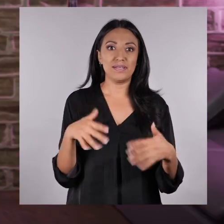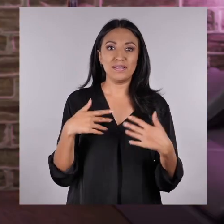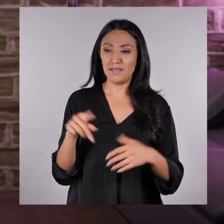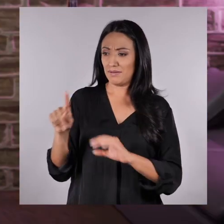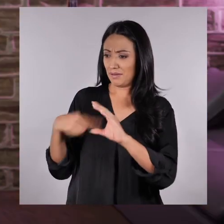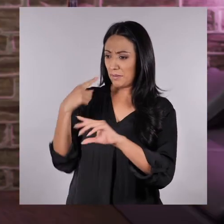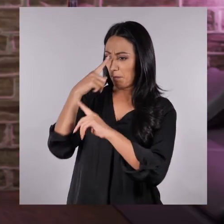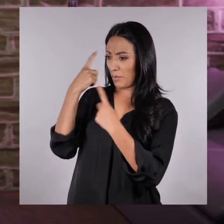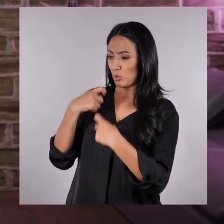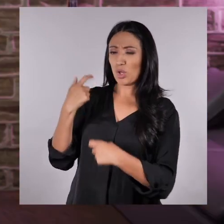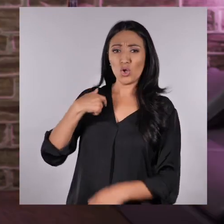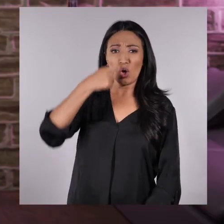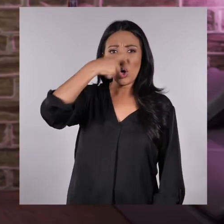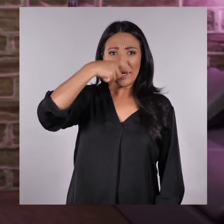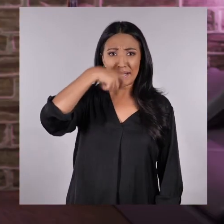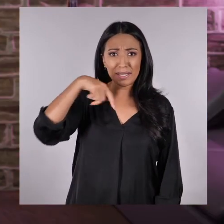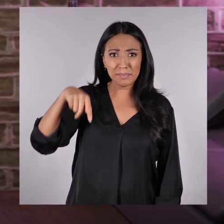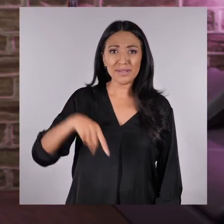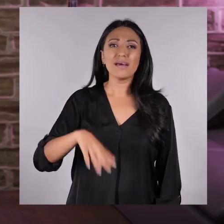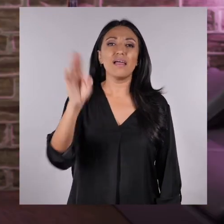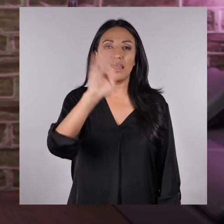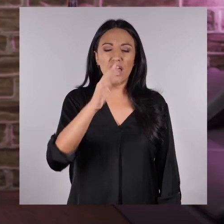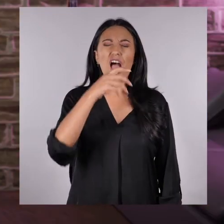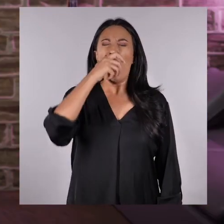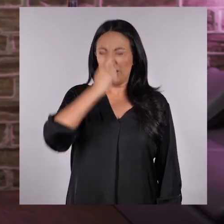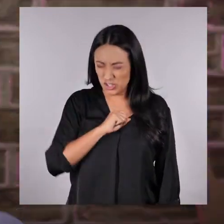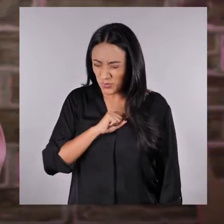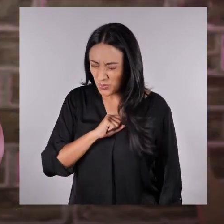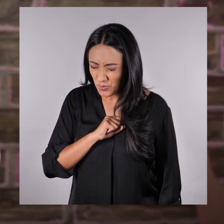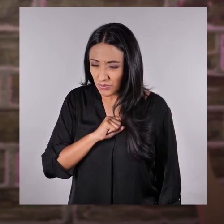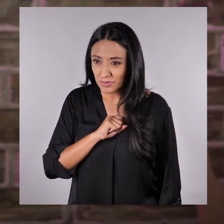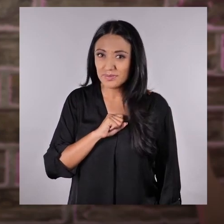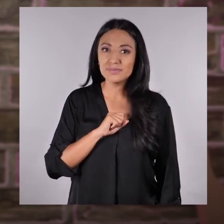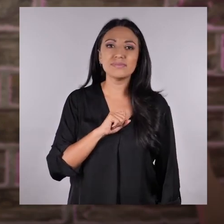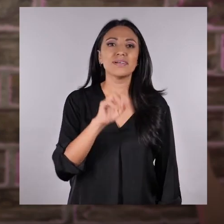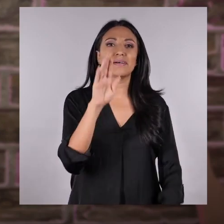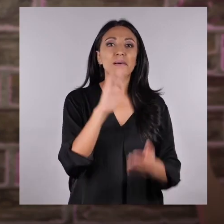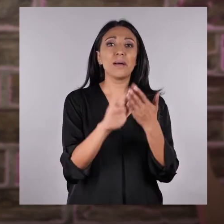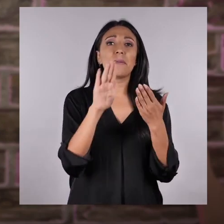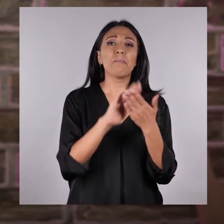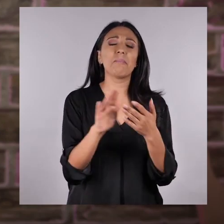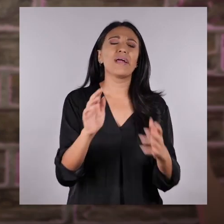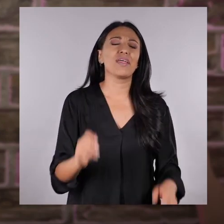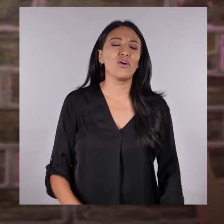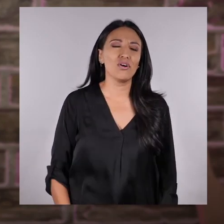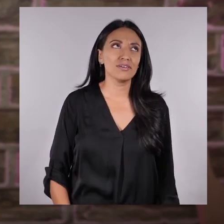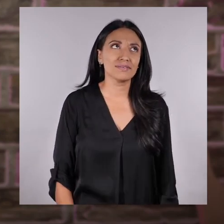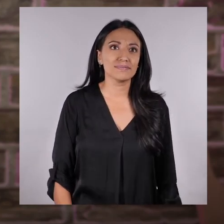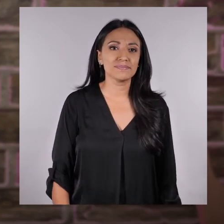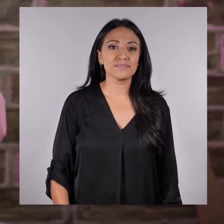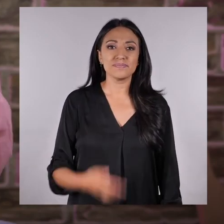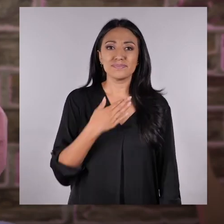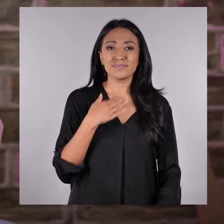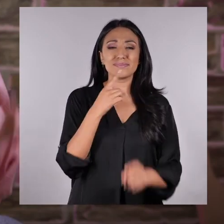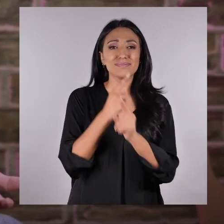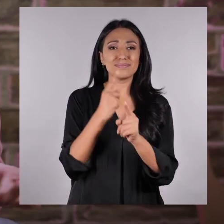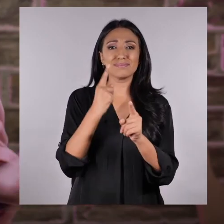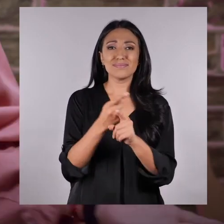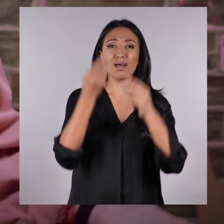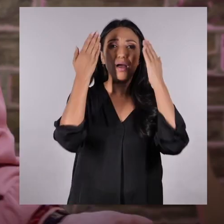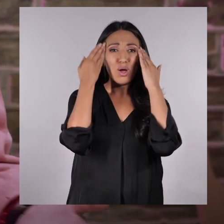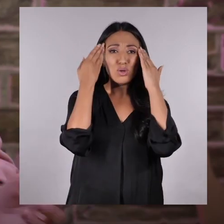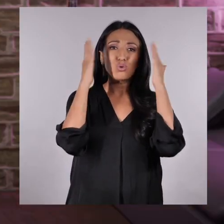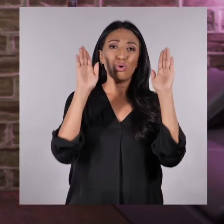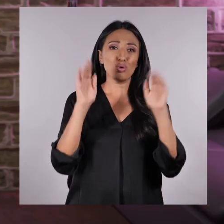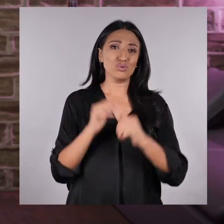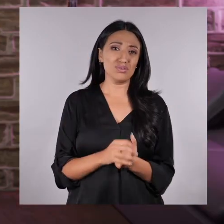El Joaquín me pregunta si tengo gripe. ¡Hola, Joaquín! ¡Achá! ¡Perdón! La verdad es